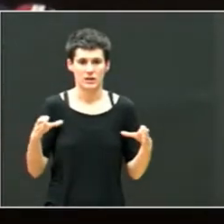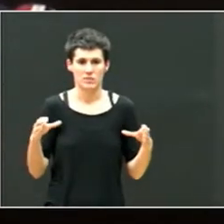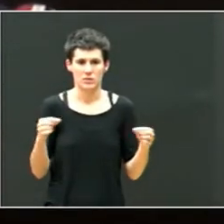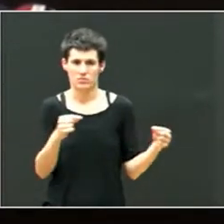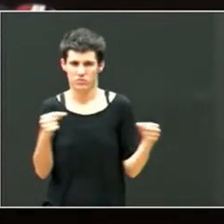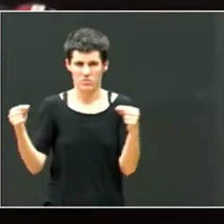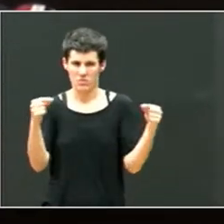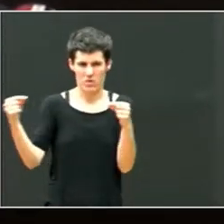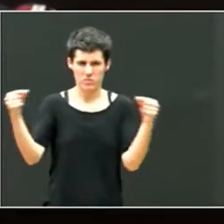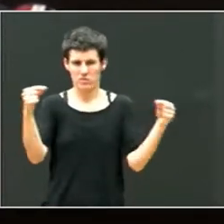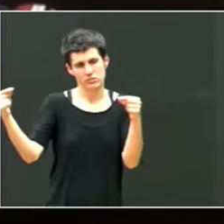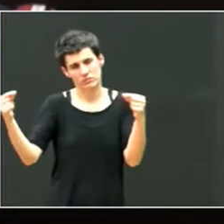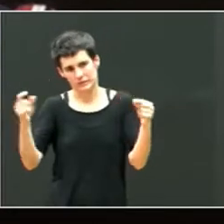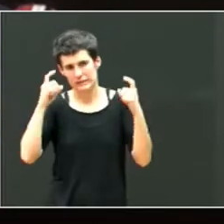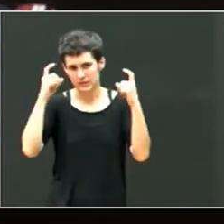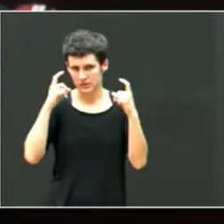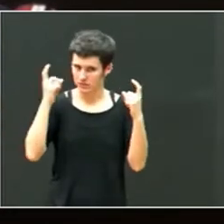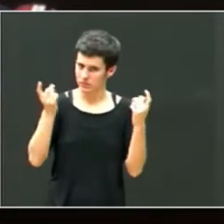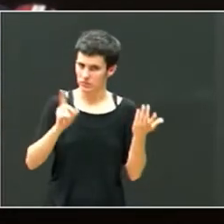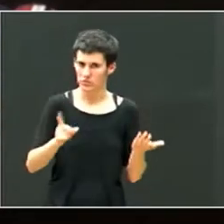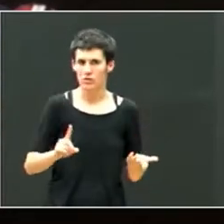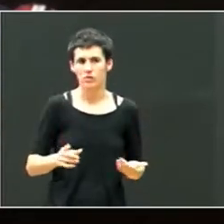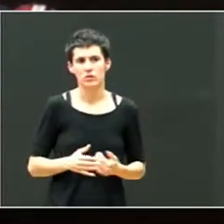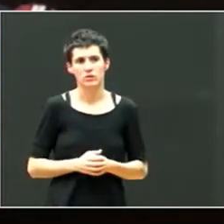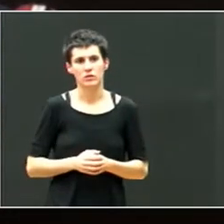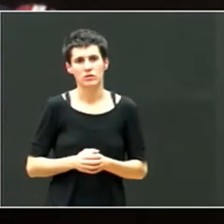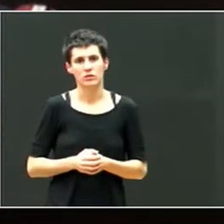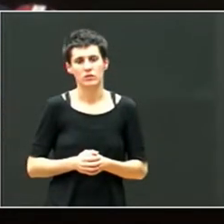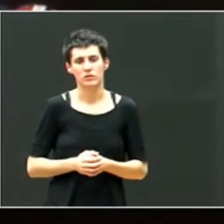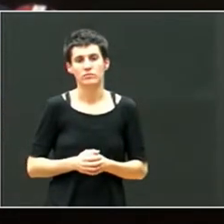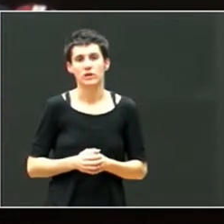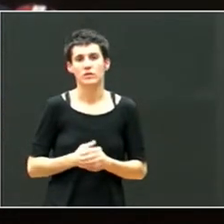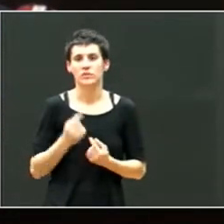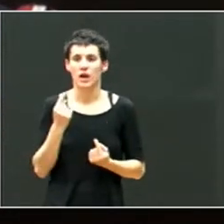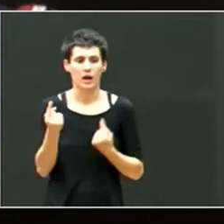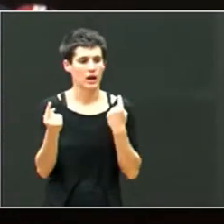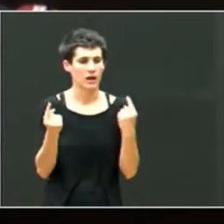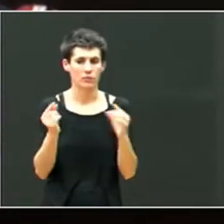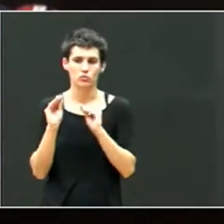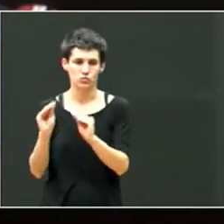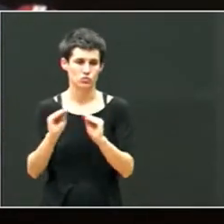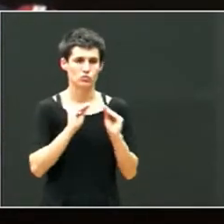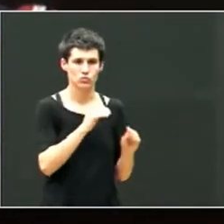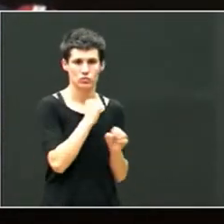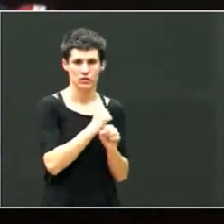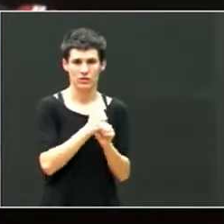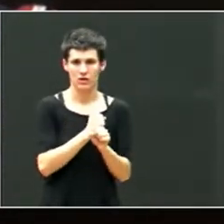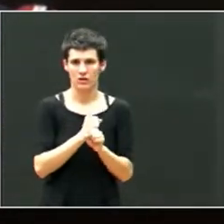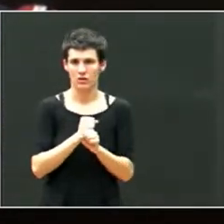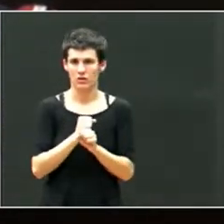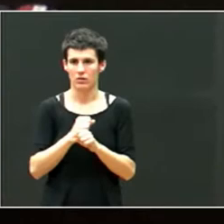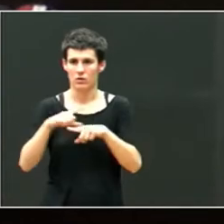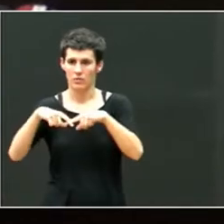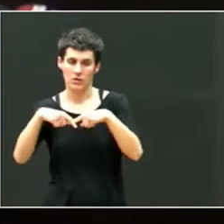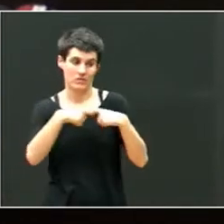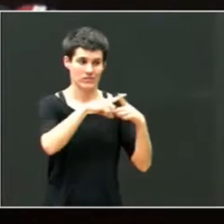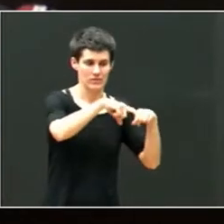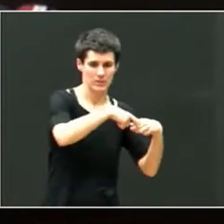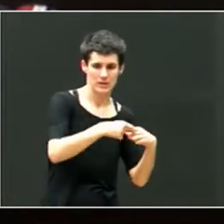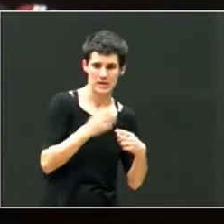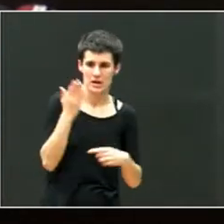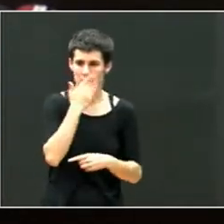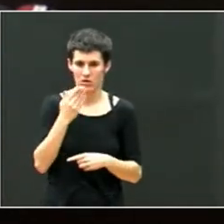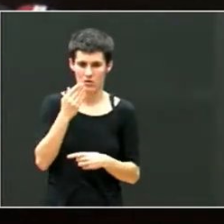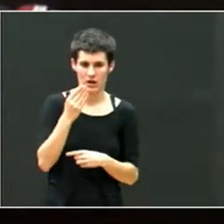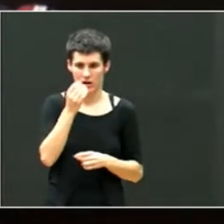innecesarios e inadecuados y donde cada uno haga su tarea. La familia no puede sustituir la función de la escuela